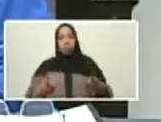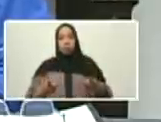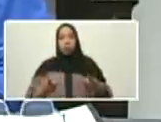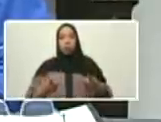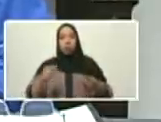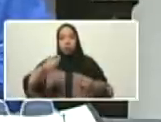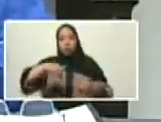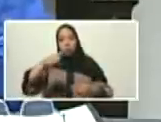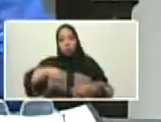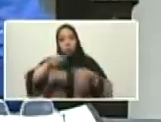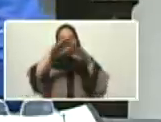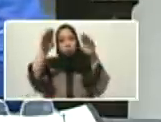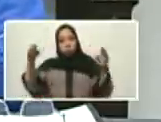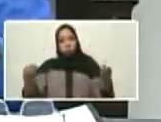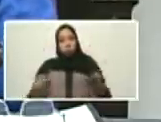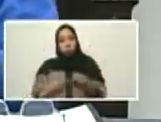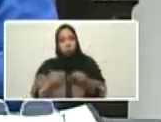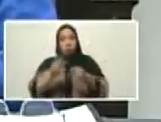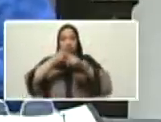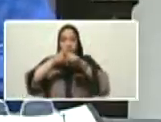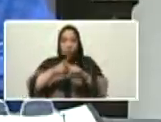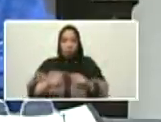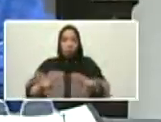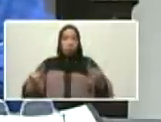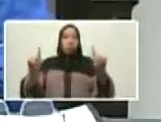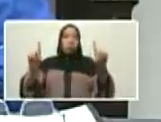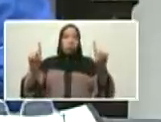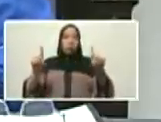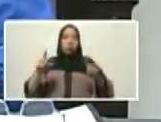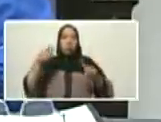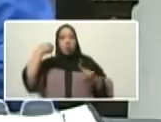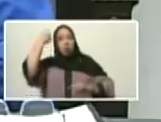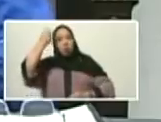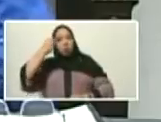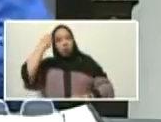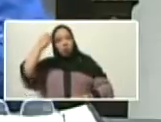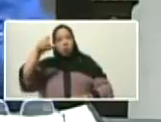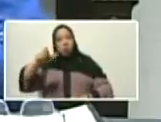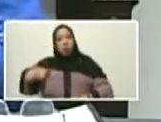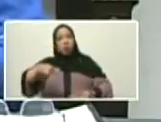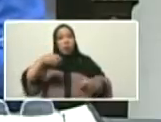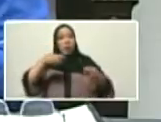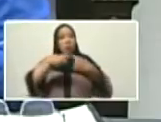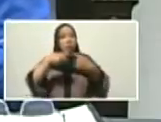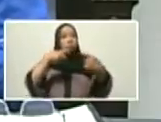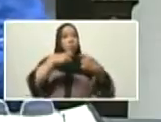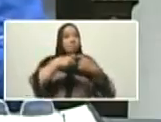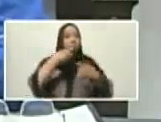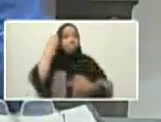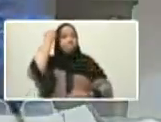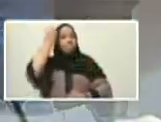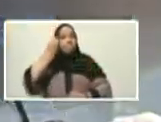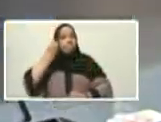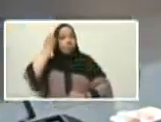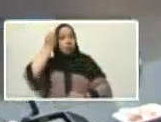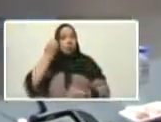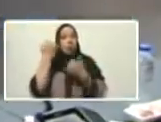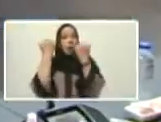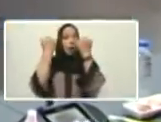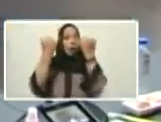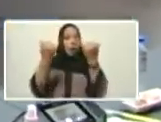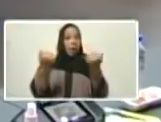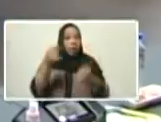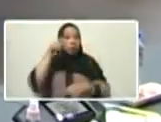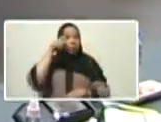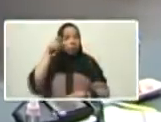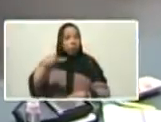Hoy el mundo es otro. Es un mundo que está en disputa. El mundo actual está en disputa.